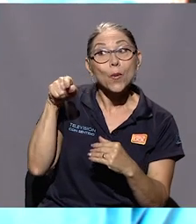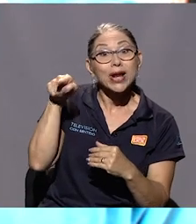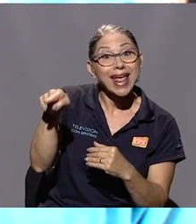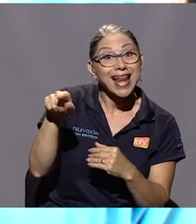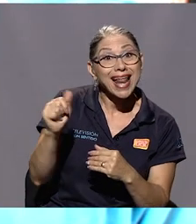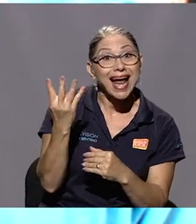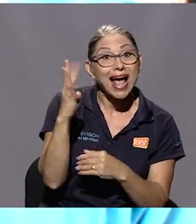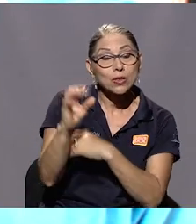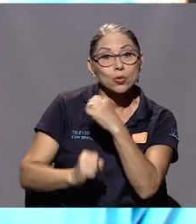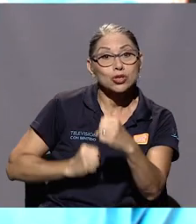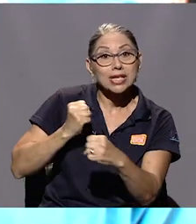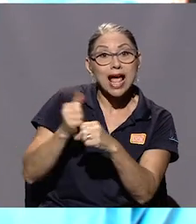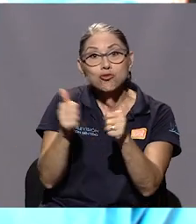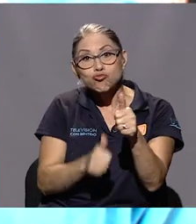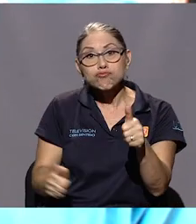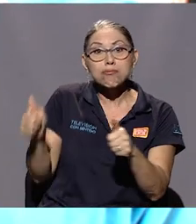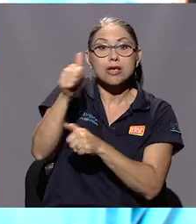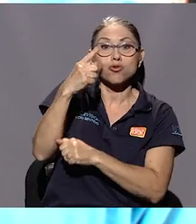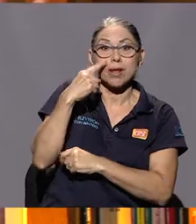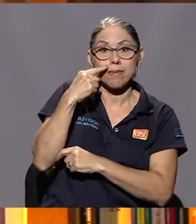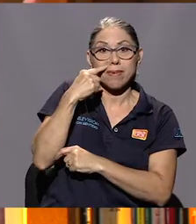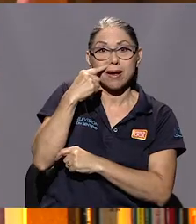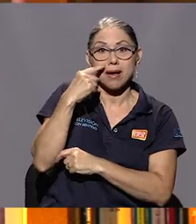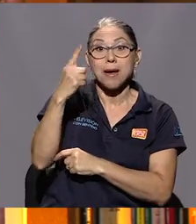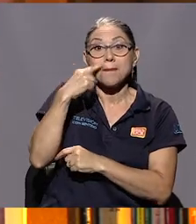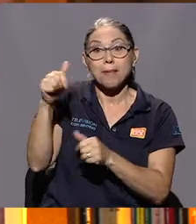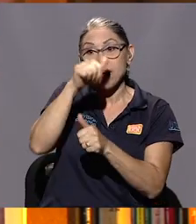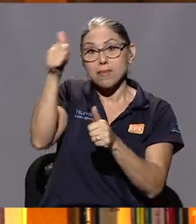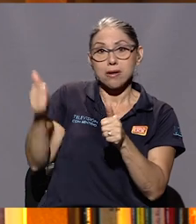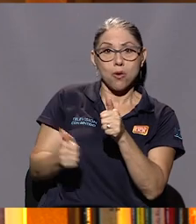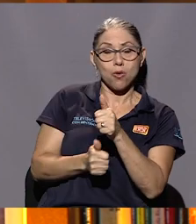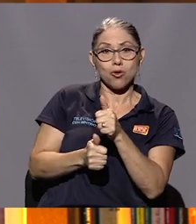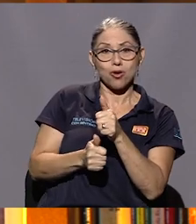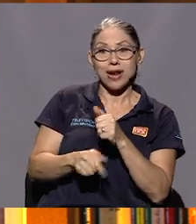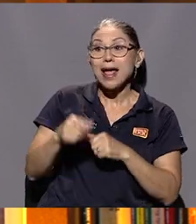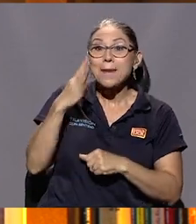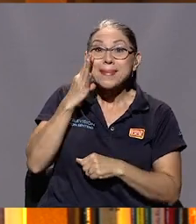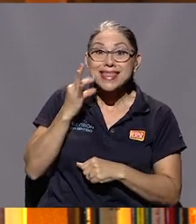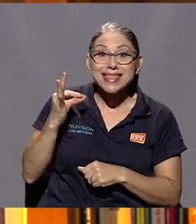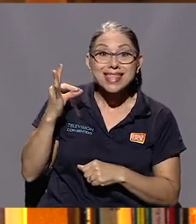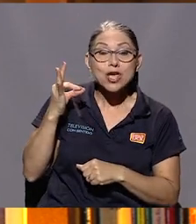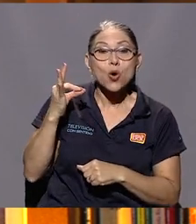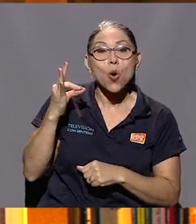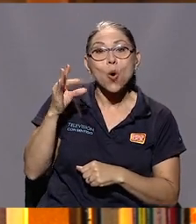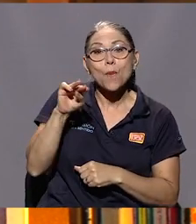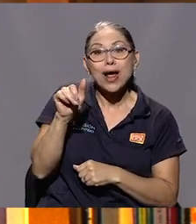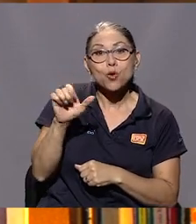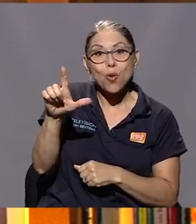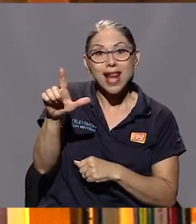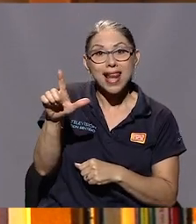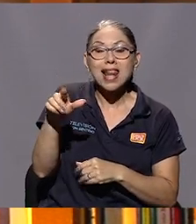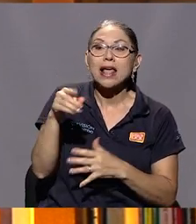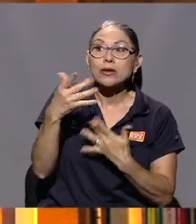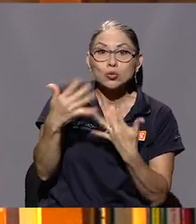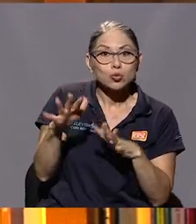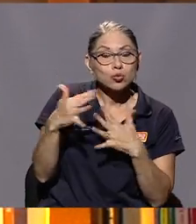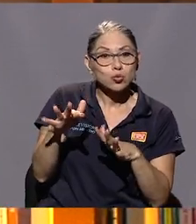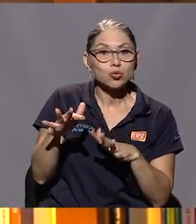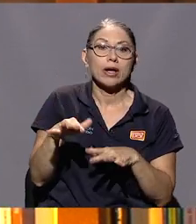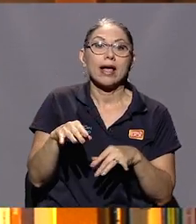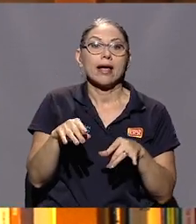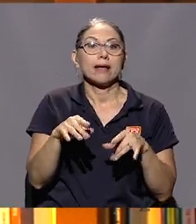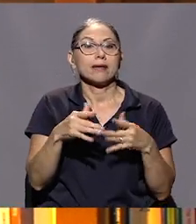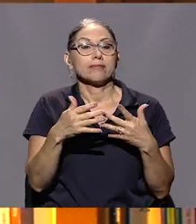él era catorce años mayor que papá. Papá era su hermano menor, fue el hermano que siguió sus pasos como